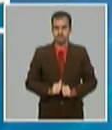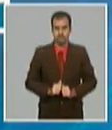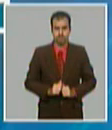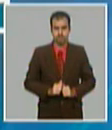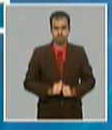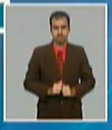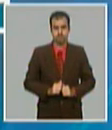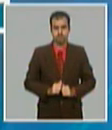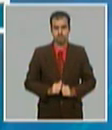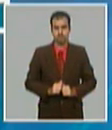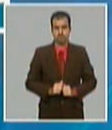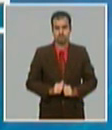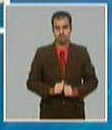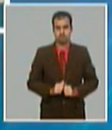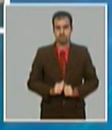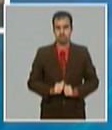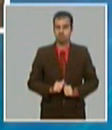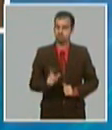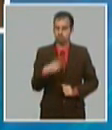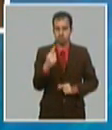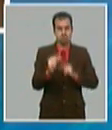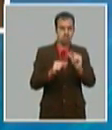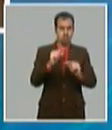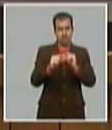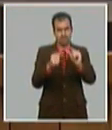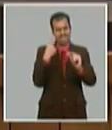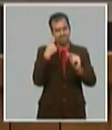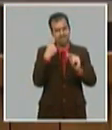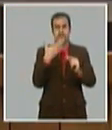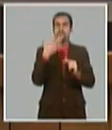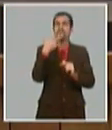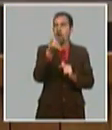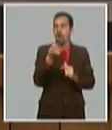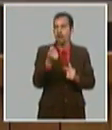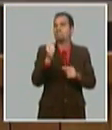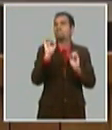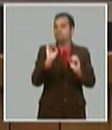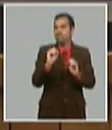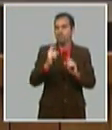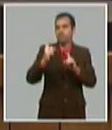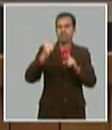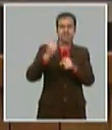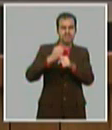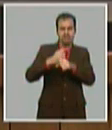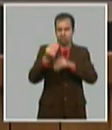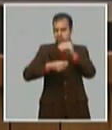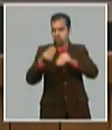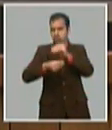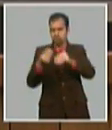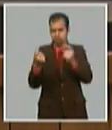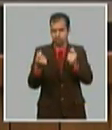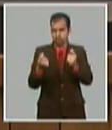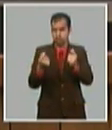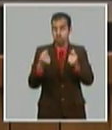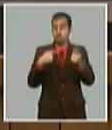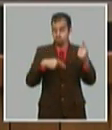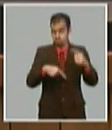esperamos tener un mayor impacto de la tarea de ordenamiento que va en el camino entre una de sus principales